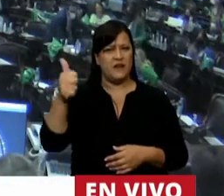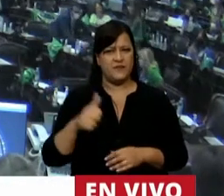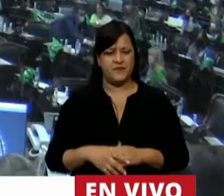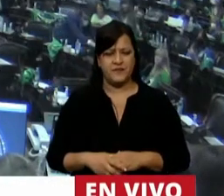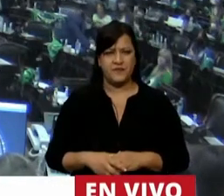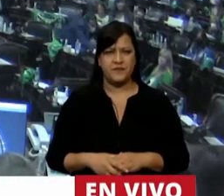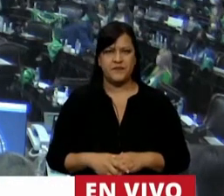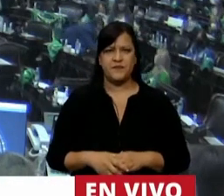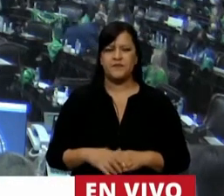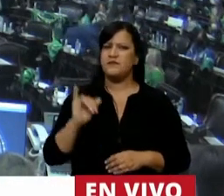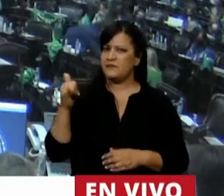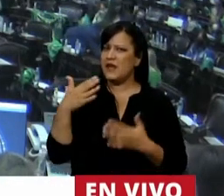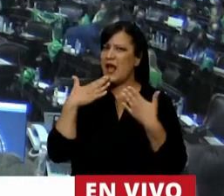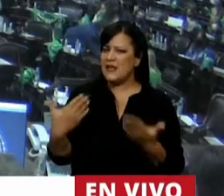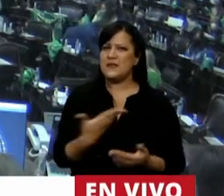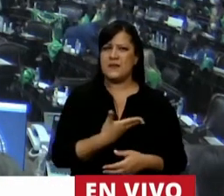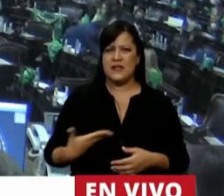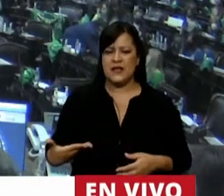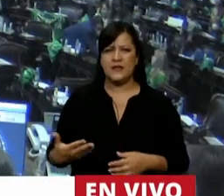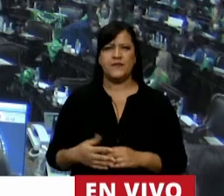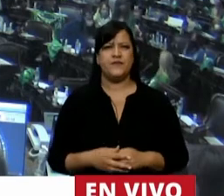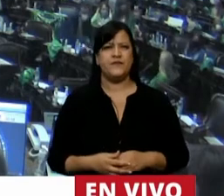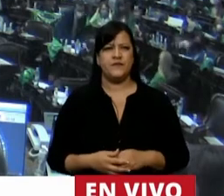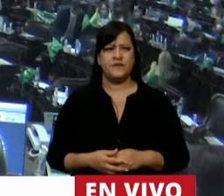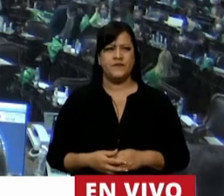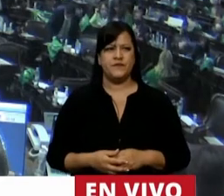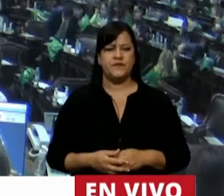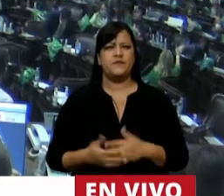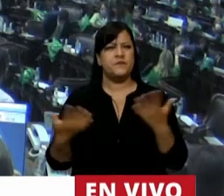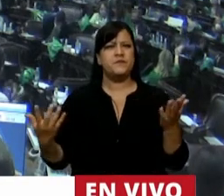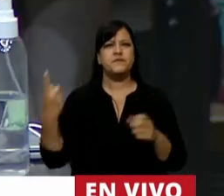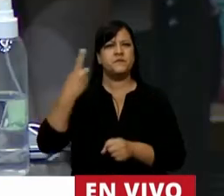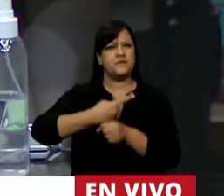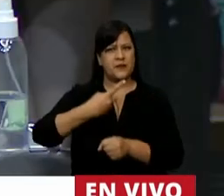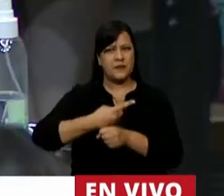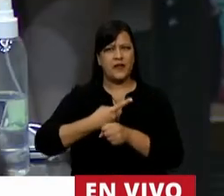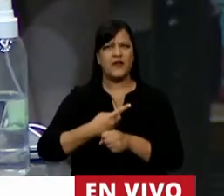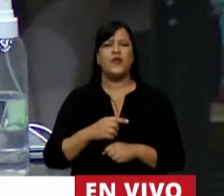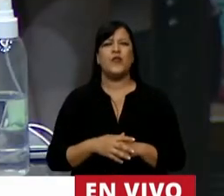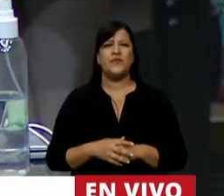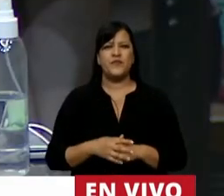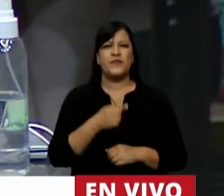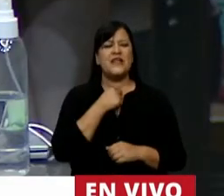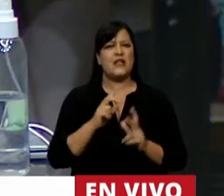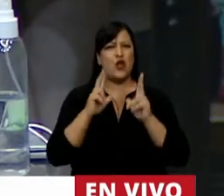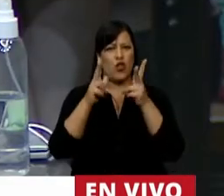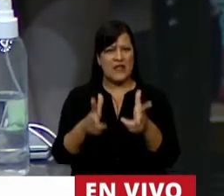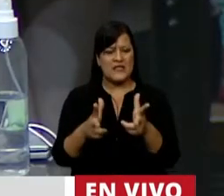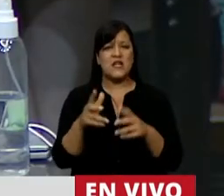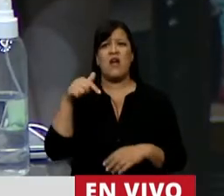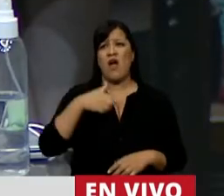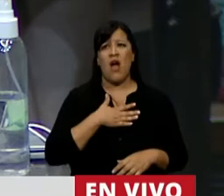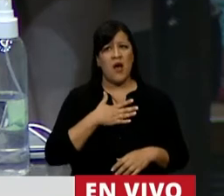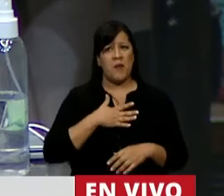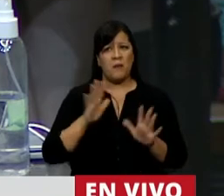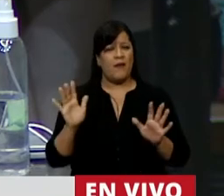Sí, gracias Presidente. Bueno, en primer lugar yo quiero decirles que a mí no